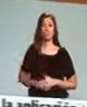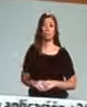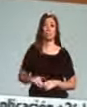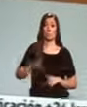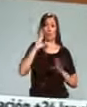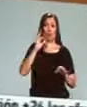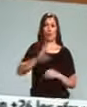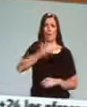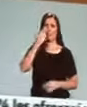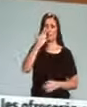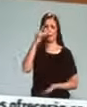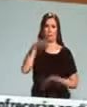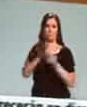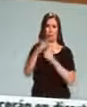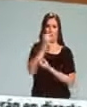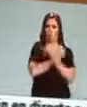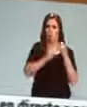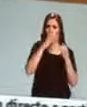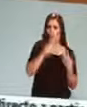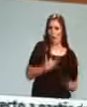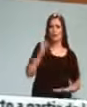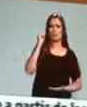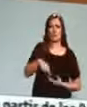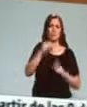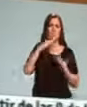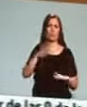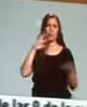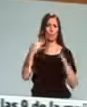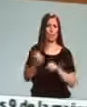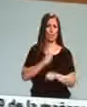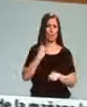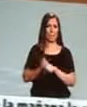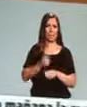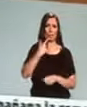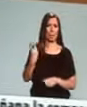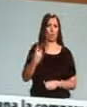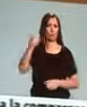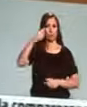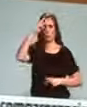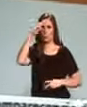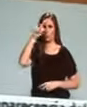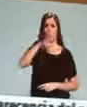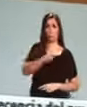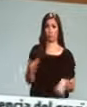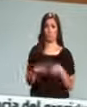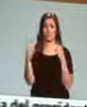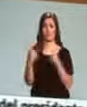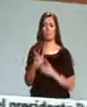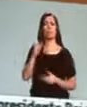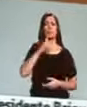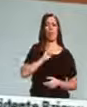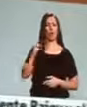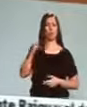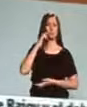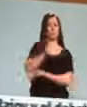del interés que sin duda despierta la situación económica y la evolución del empleo principales inquietudes de los ciudadanos, los